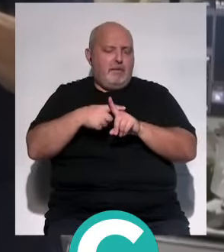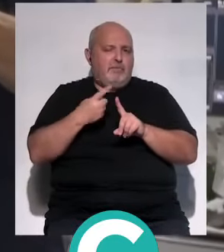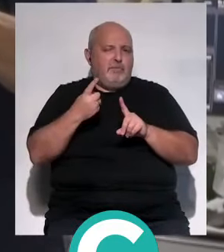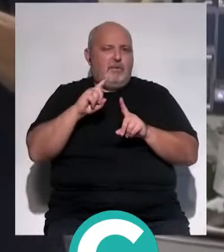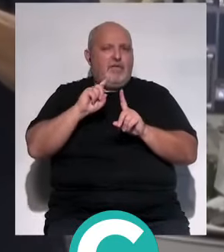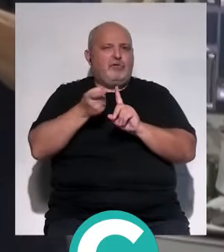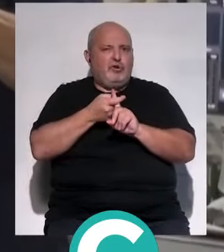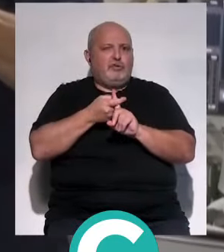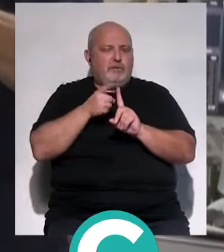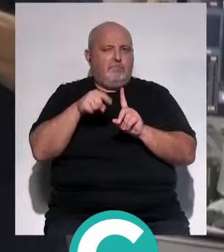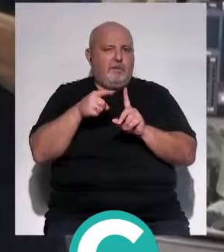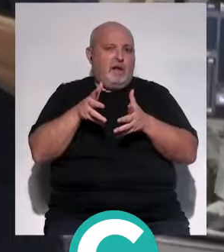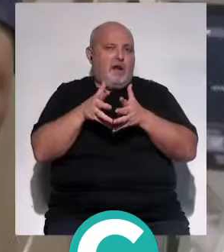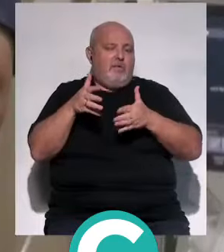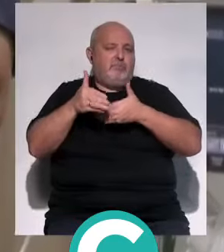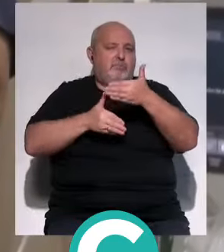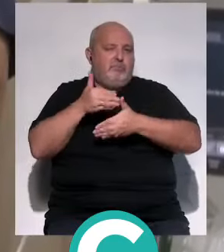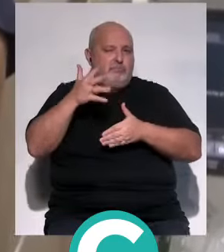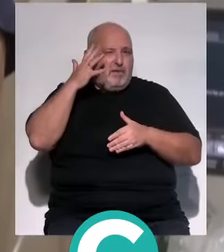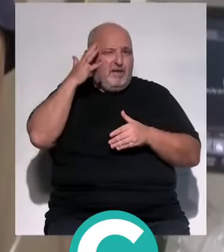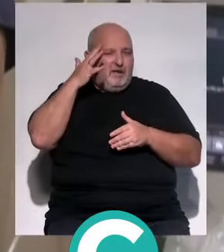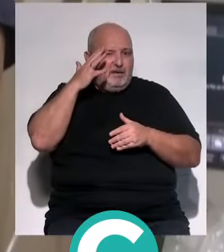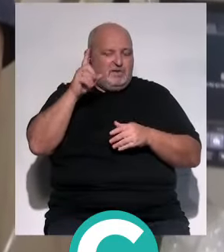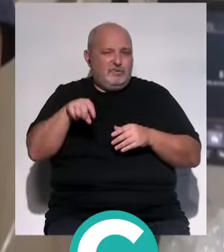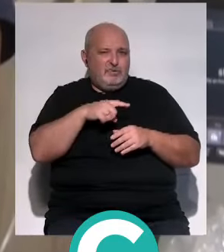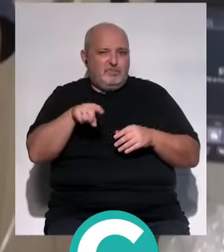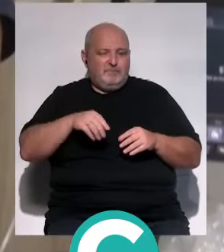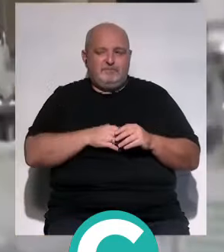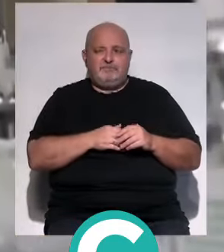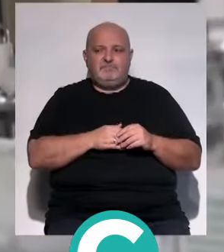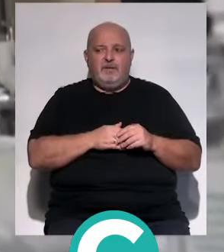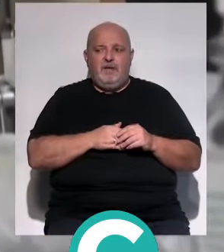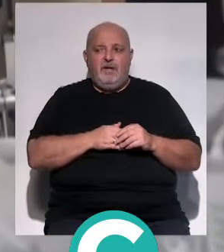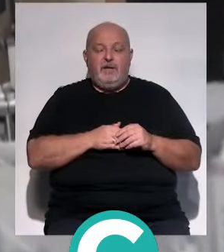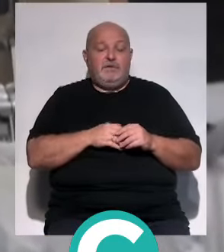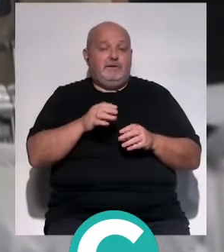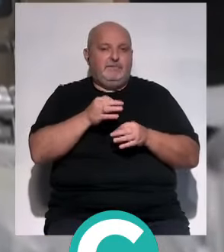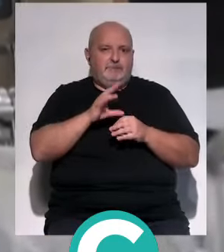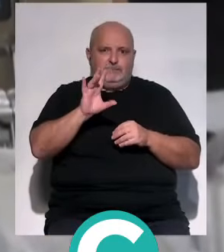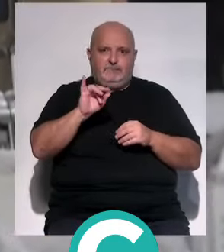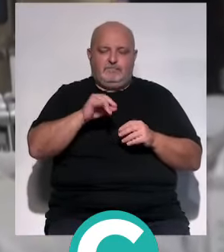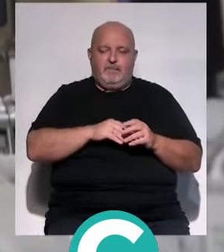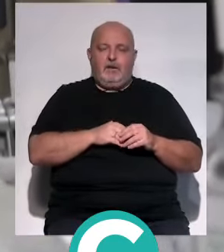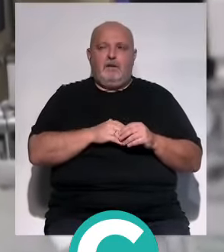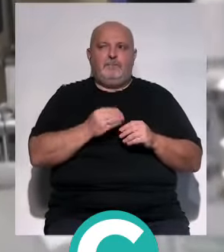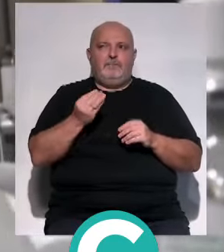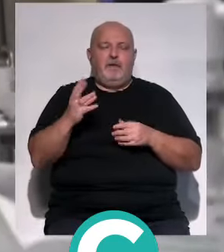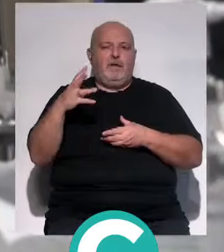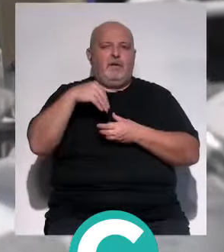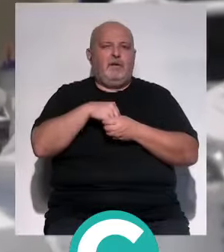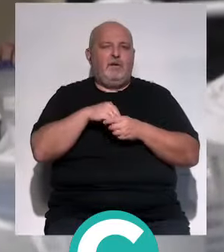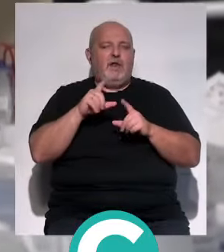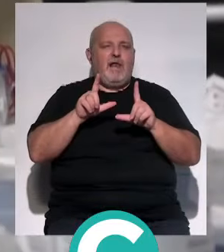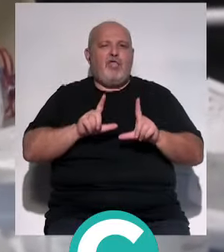diagnósticas, grandes avances también han estado incorporando, ¿no? Exactamente. Se ha incorporado la nueva